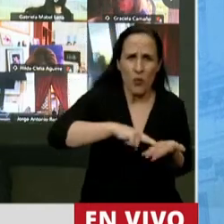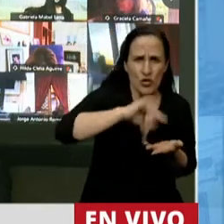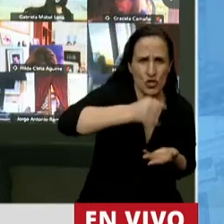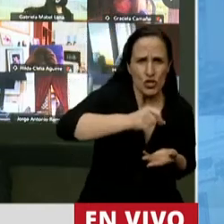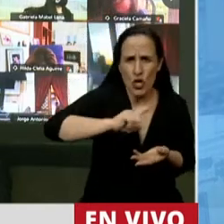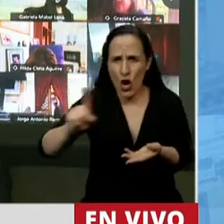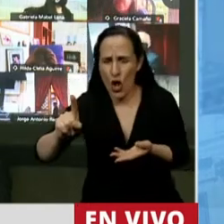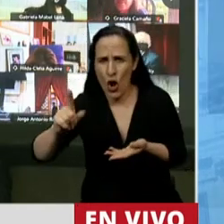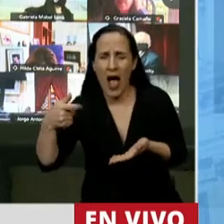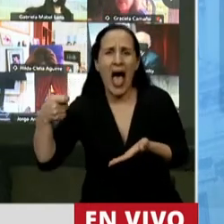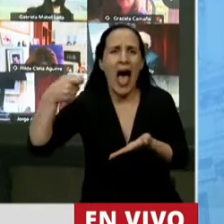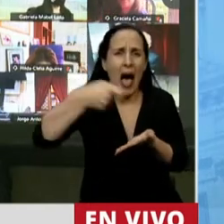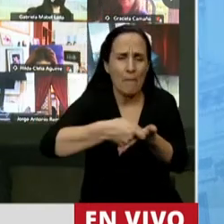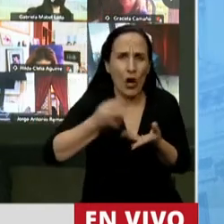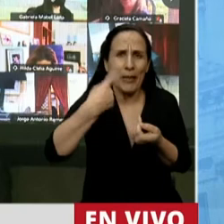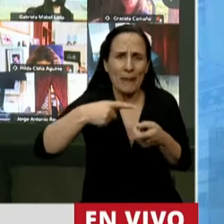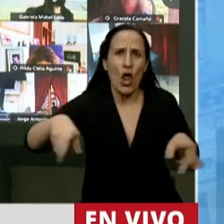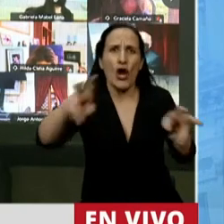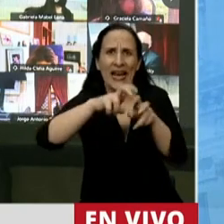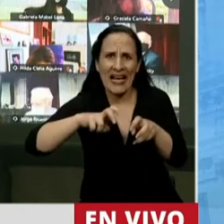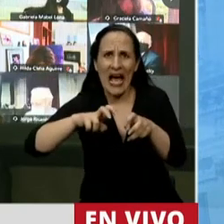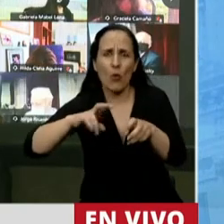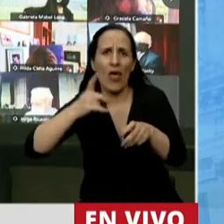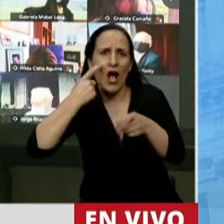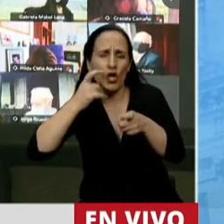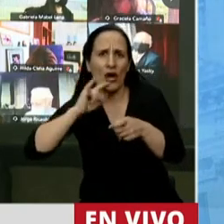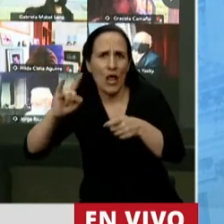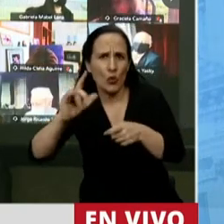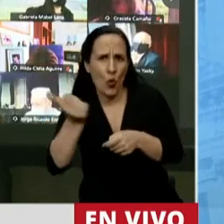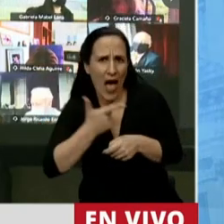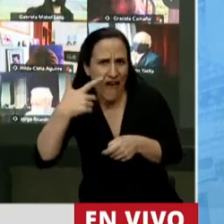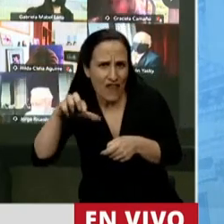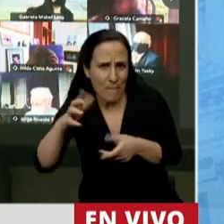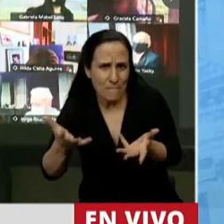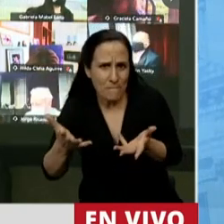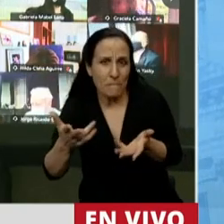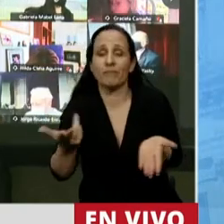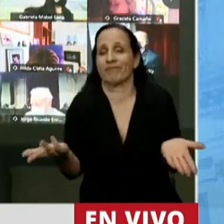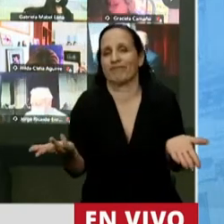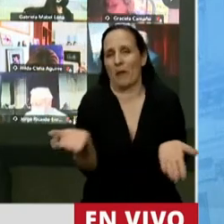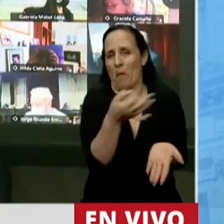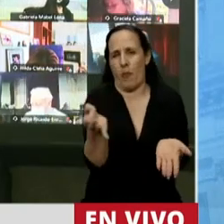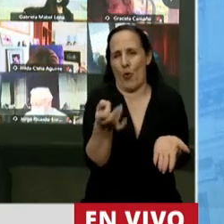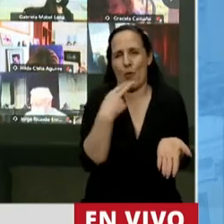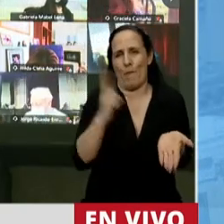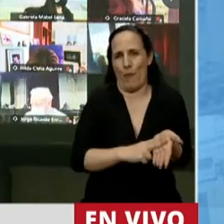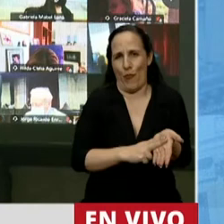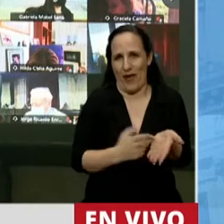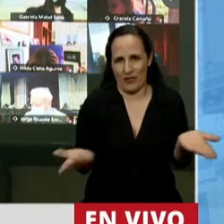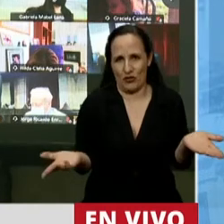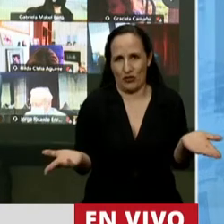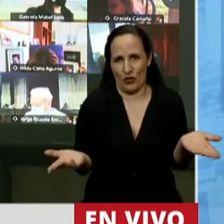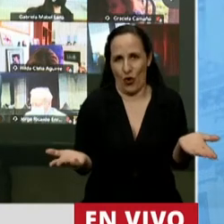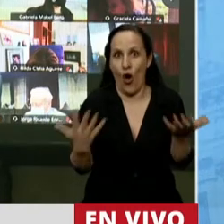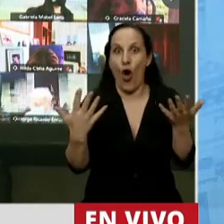impuesto? Es un aporte pero lo recauda y lo fiscaliza la AFIP. Es un impuesto, sin duda, que implica además